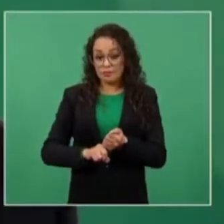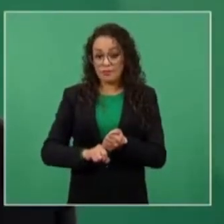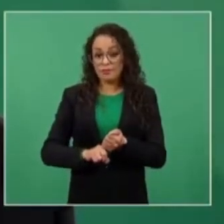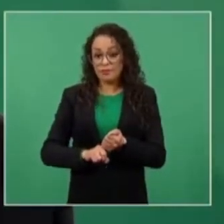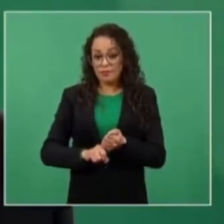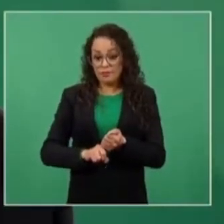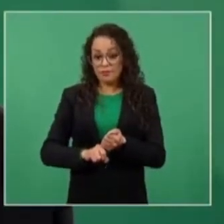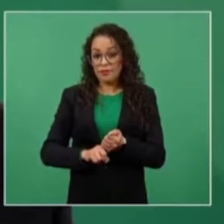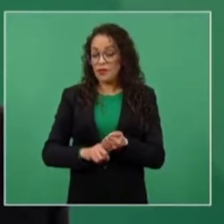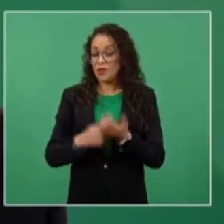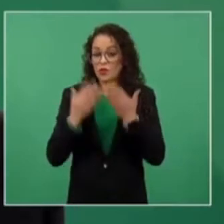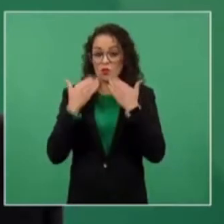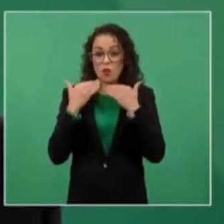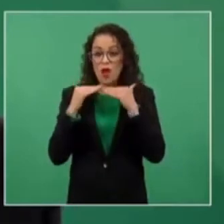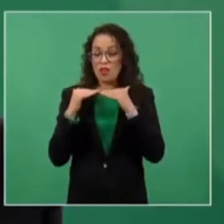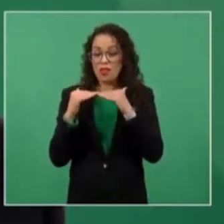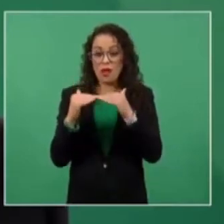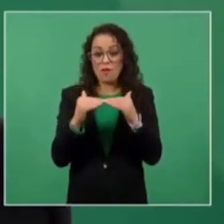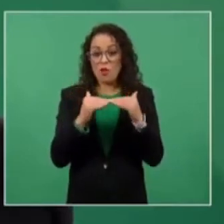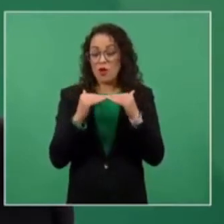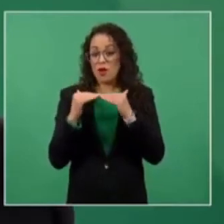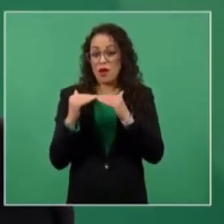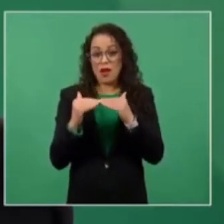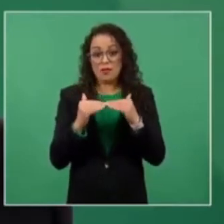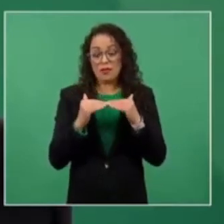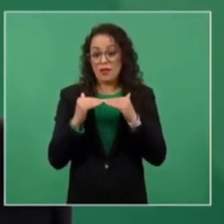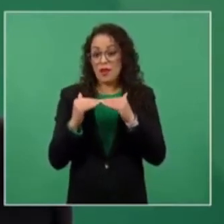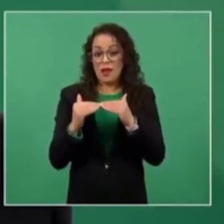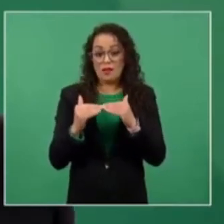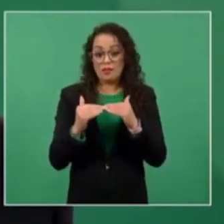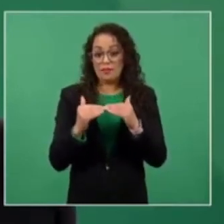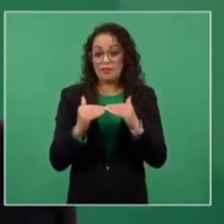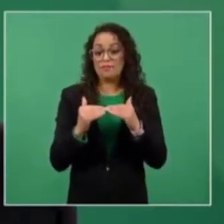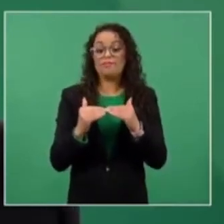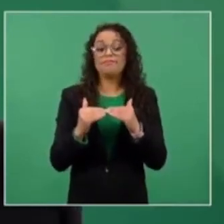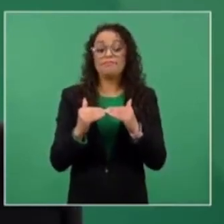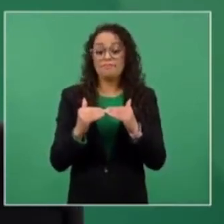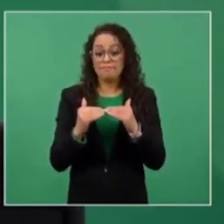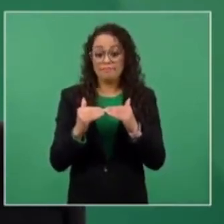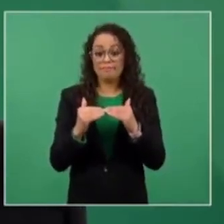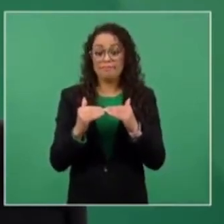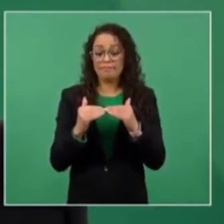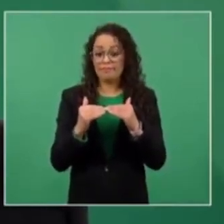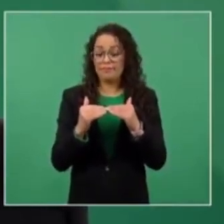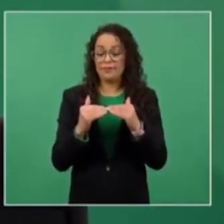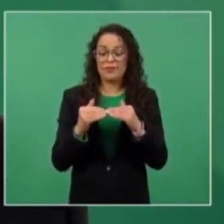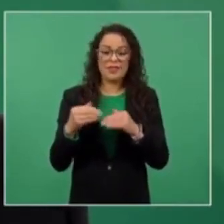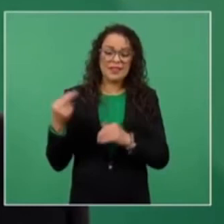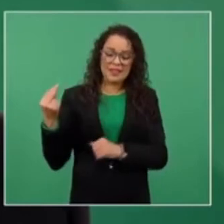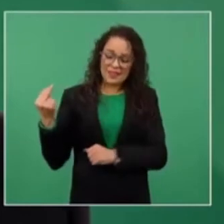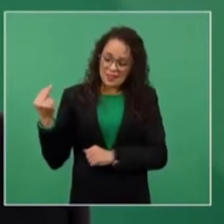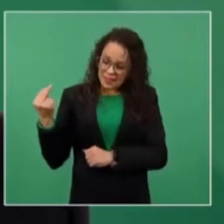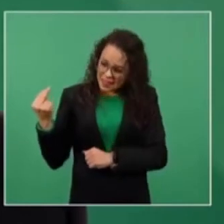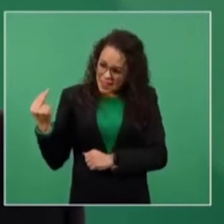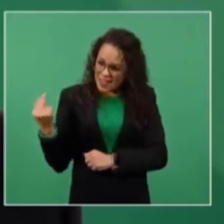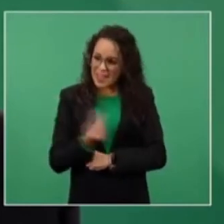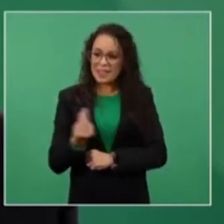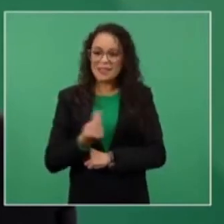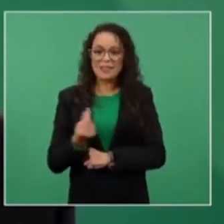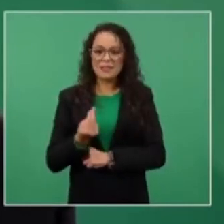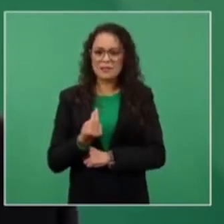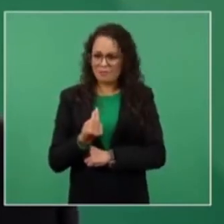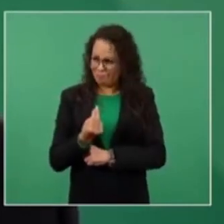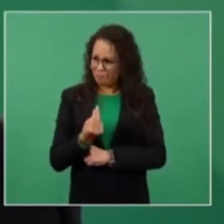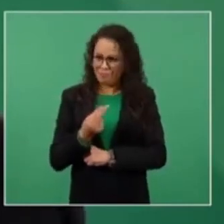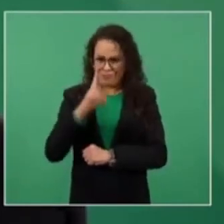antidemocrática uno tiene que hacerlo a